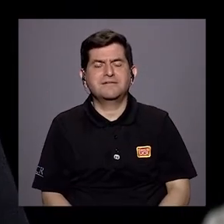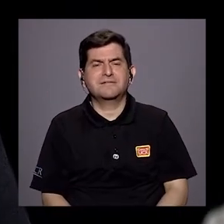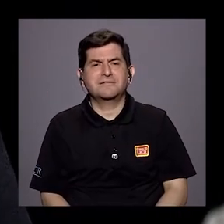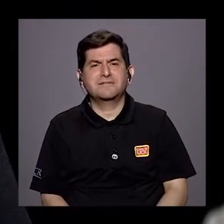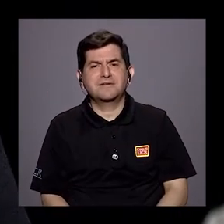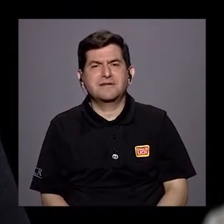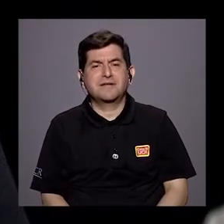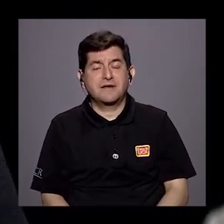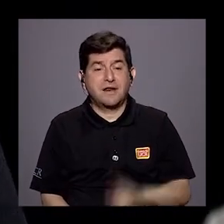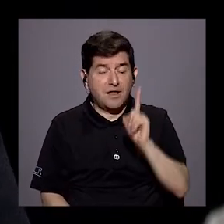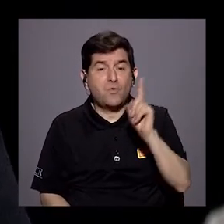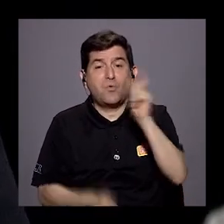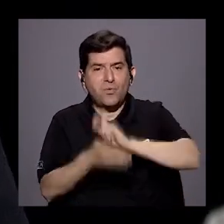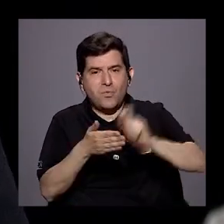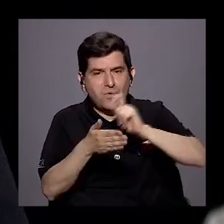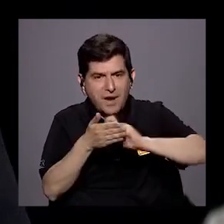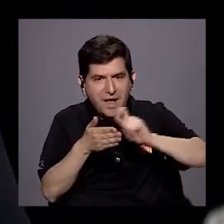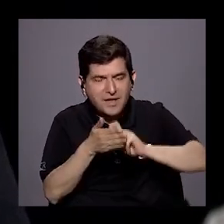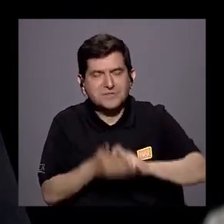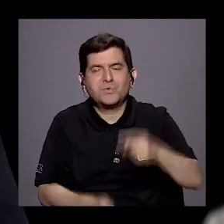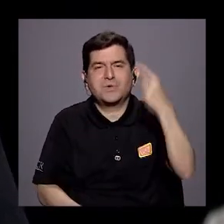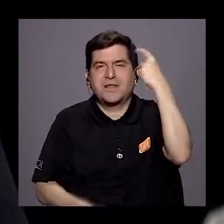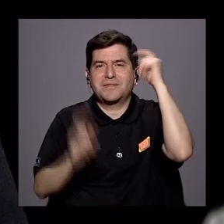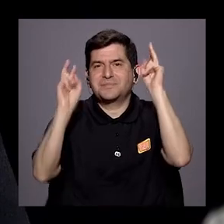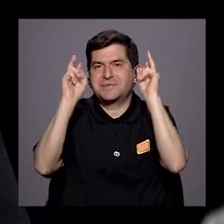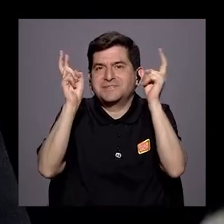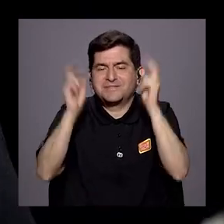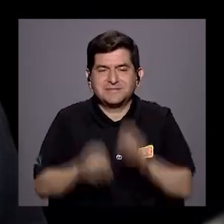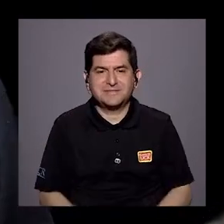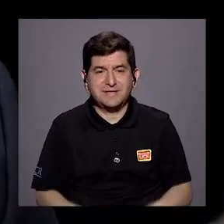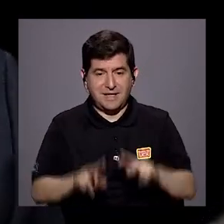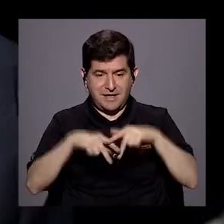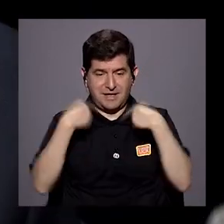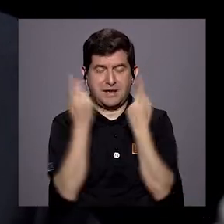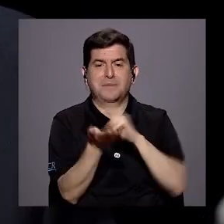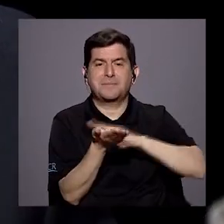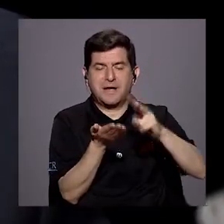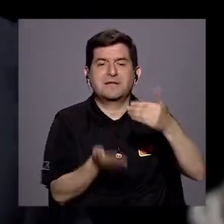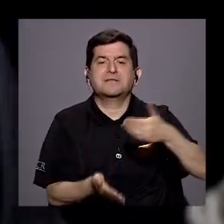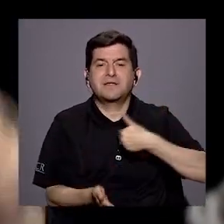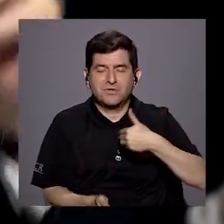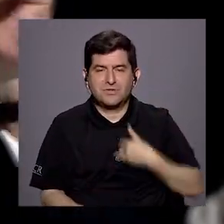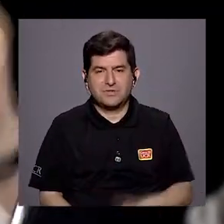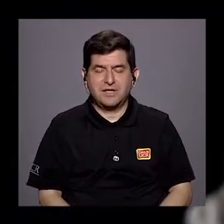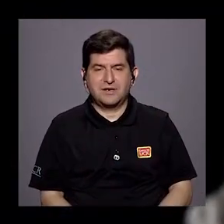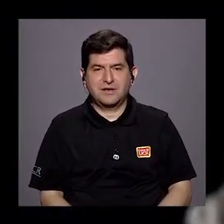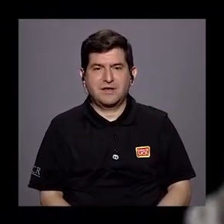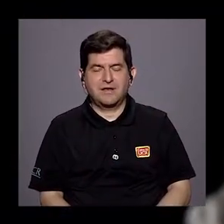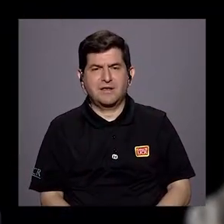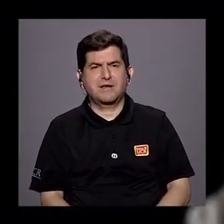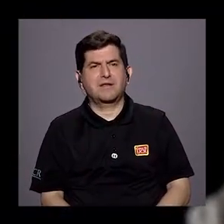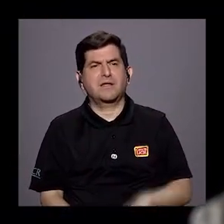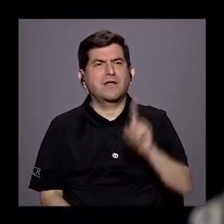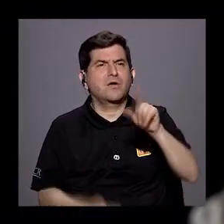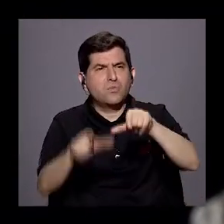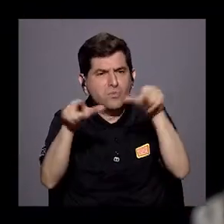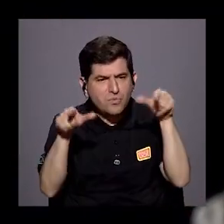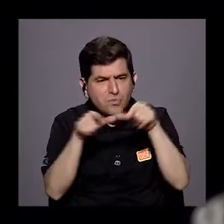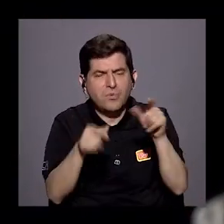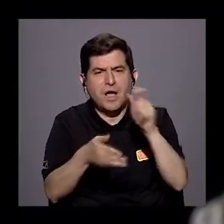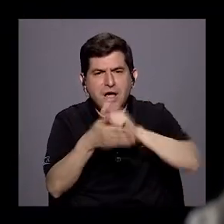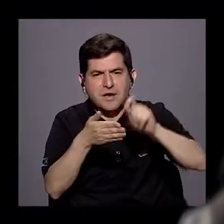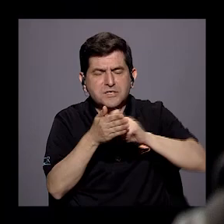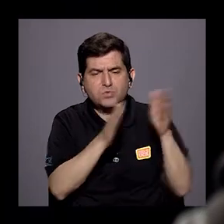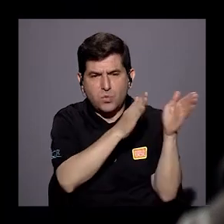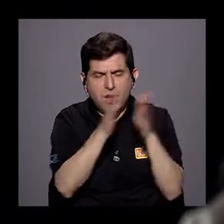decir que era una escuela de pensamiento. El Partido de Liberación tenía en la Catalina una escuela